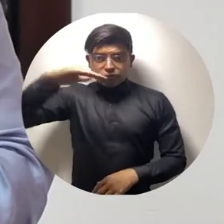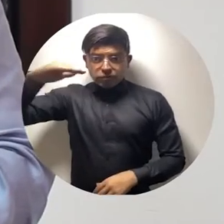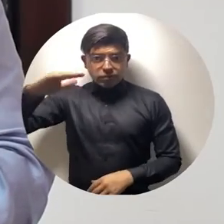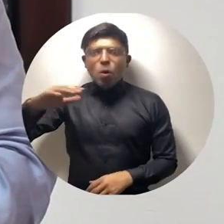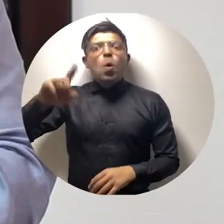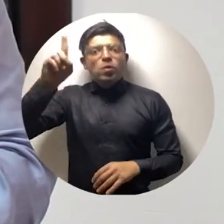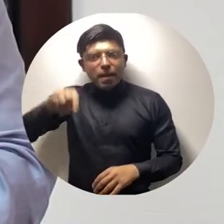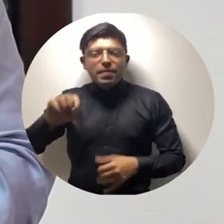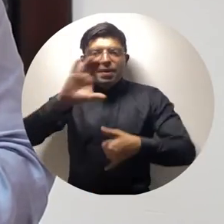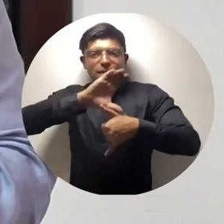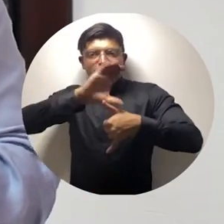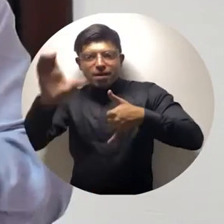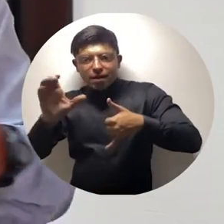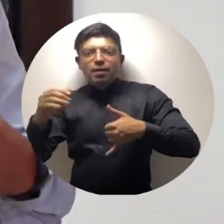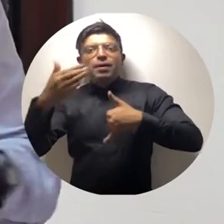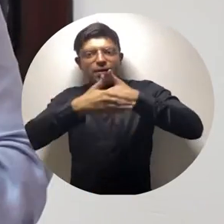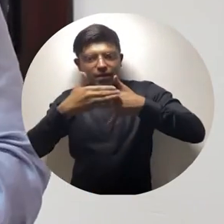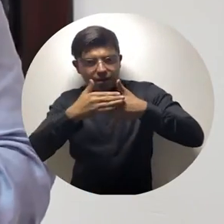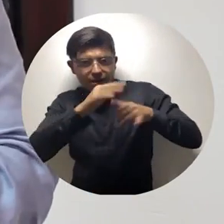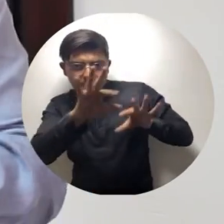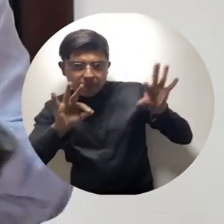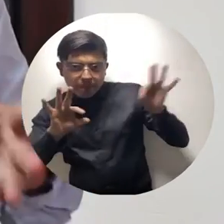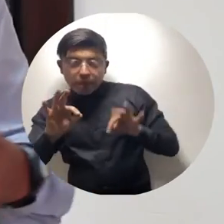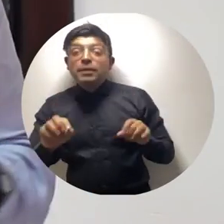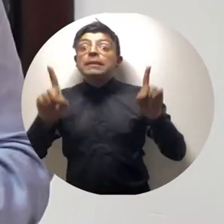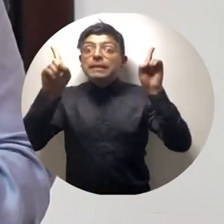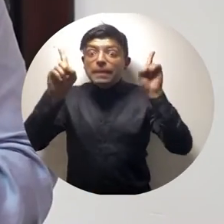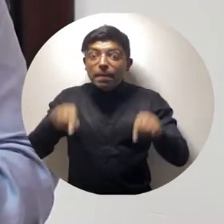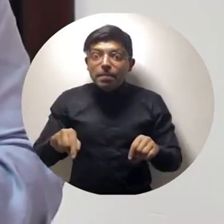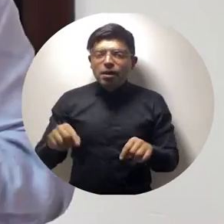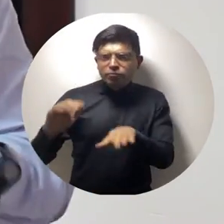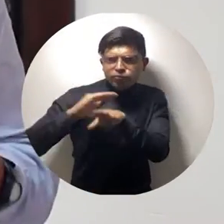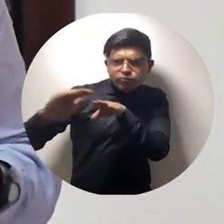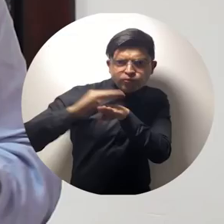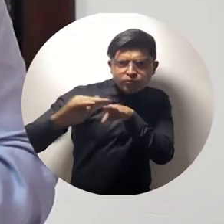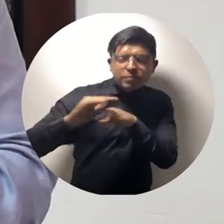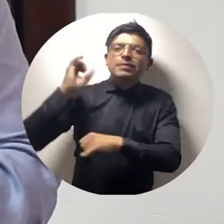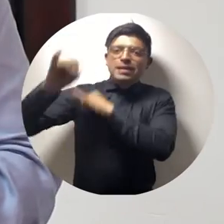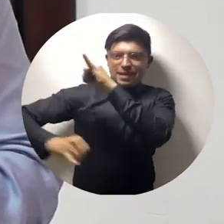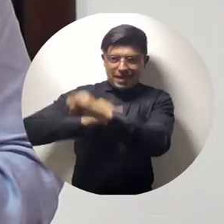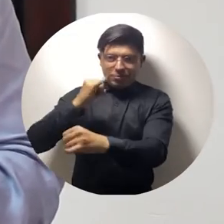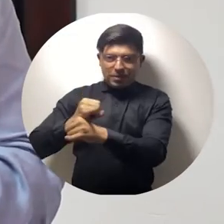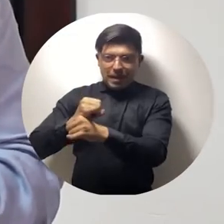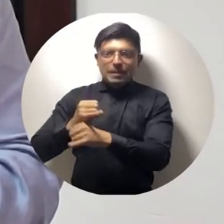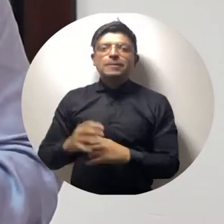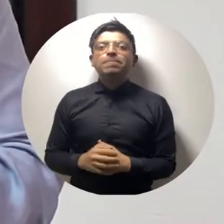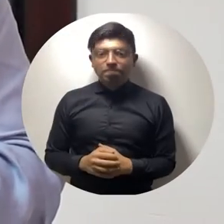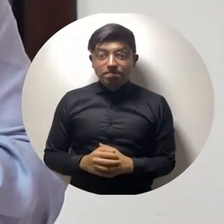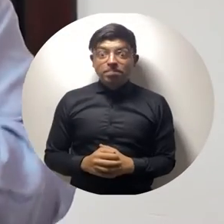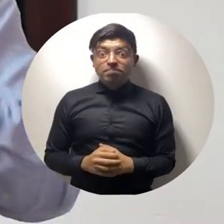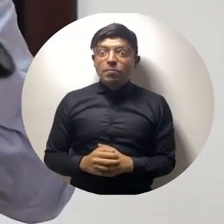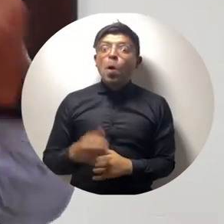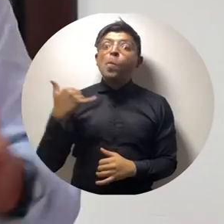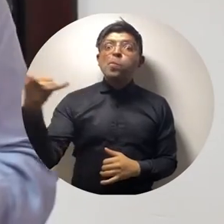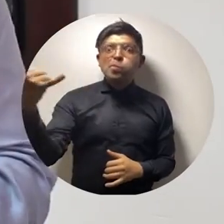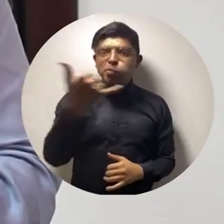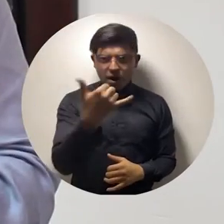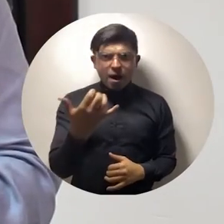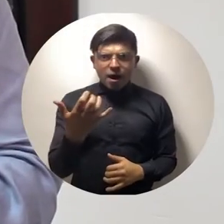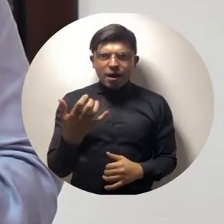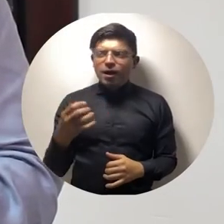solamente en el departamento, sino en la región Caribe, en el país y obviamente aquellos que los